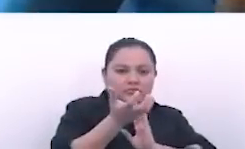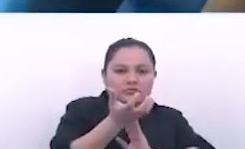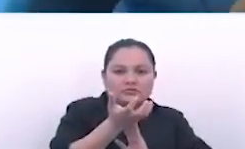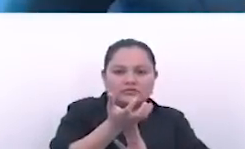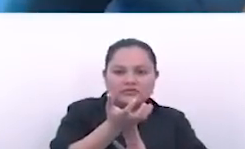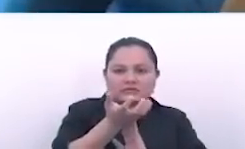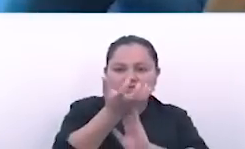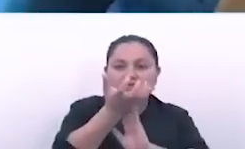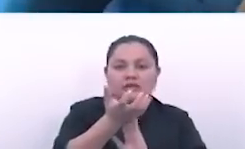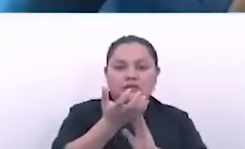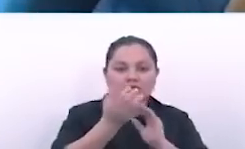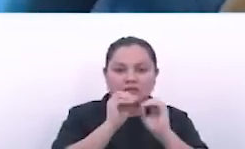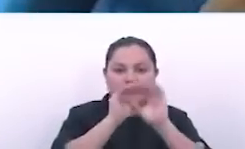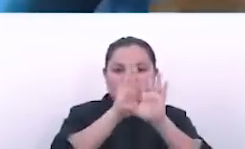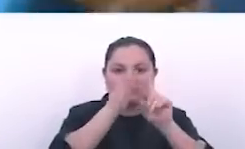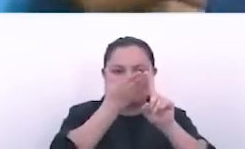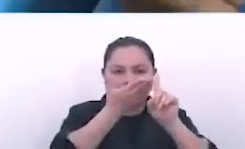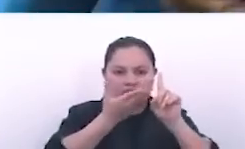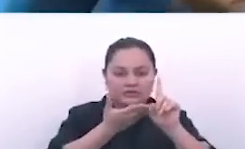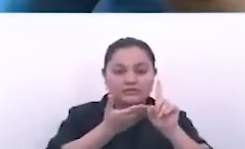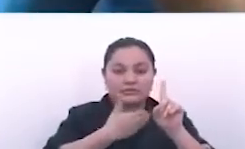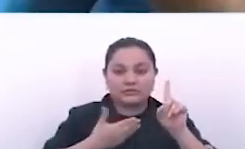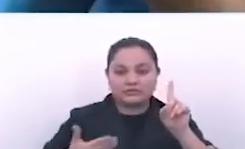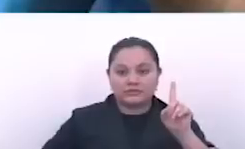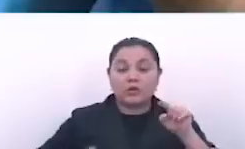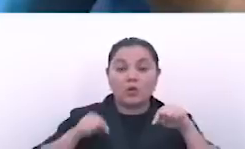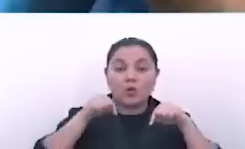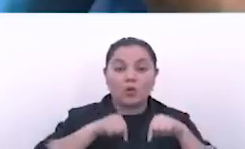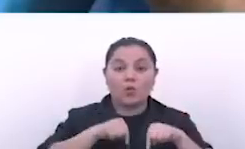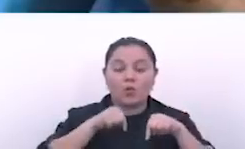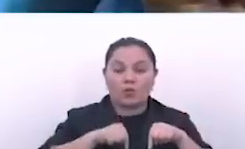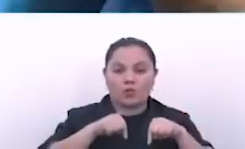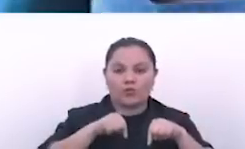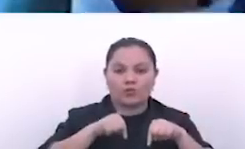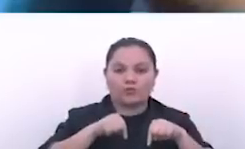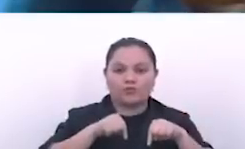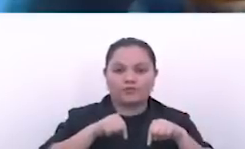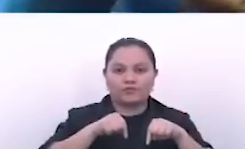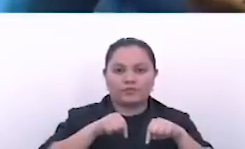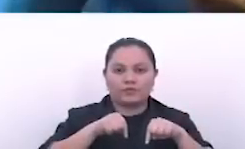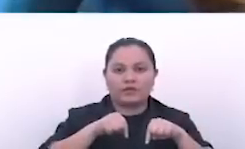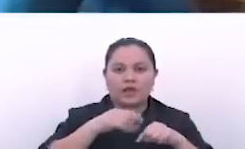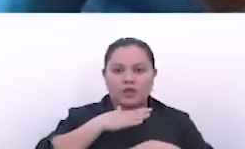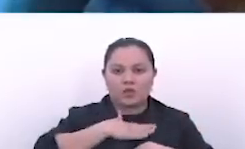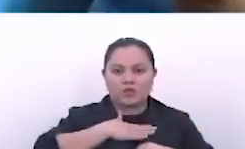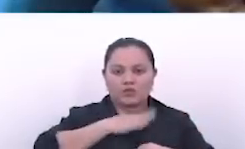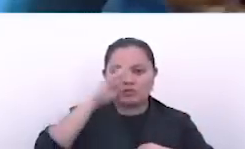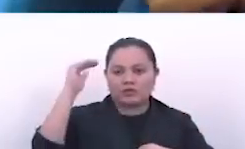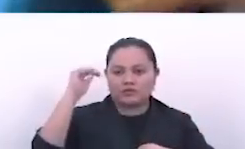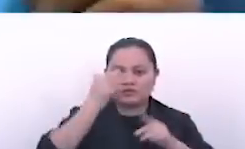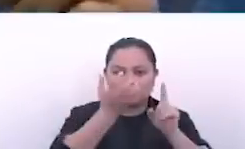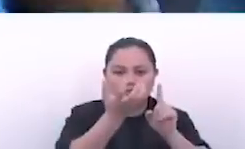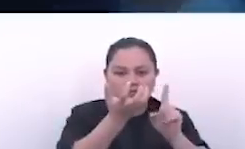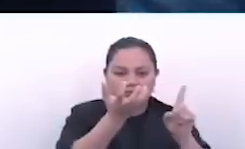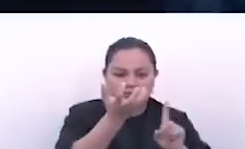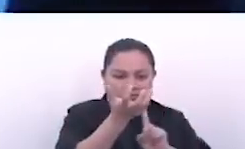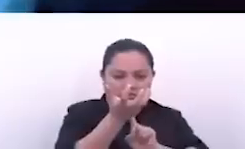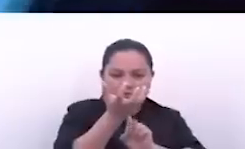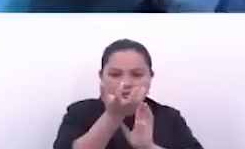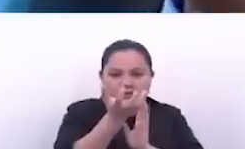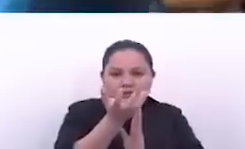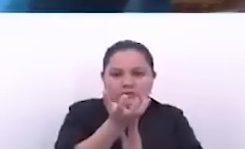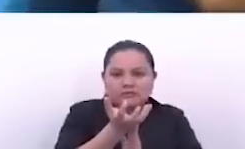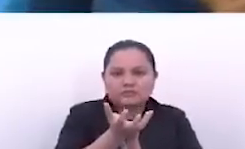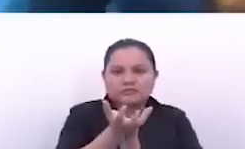Valientemente, nuestro presidente hoy ha sacado adelante nuestro país. Hoy todo el mundo